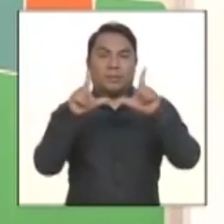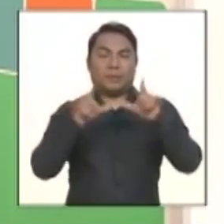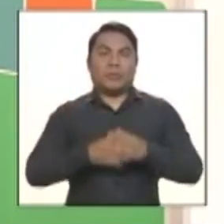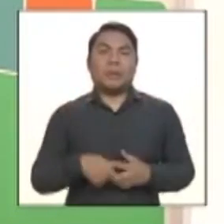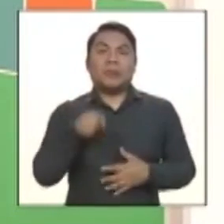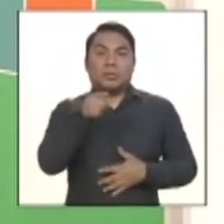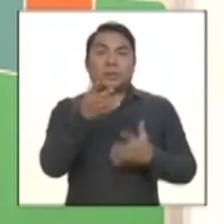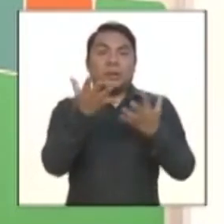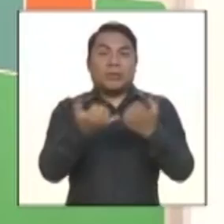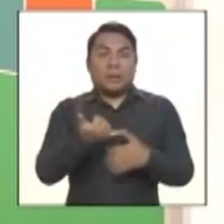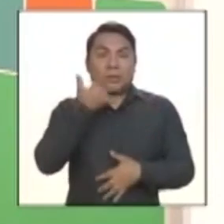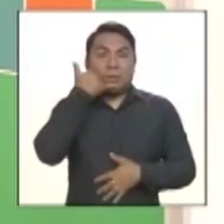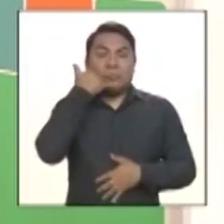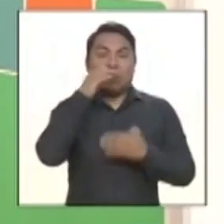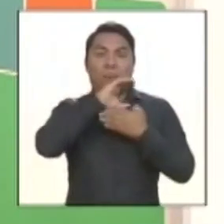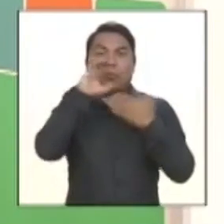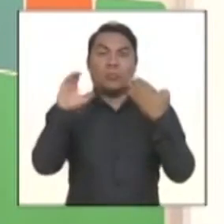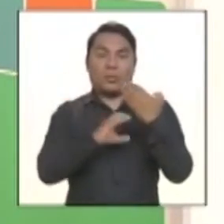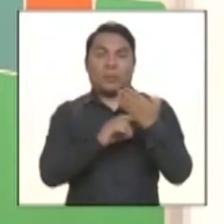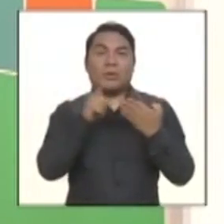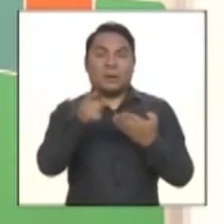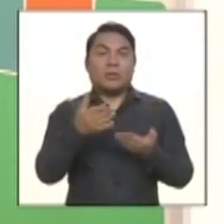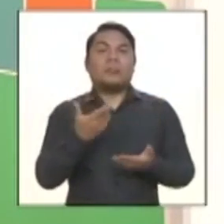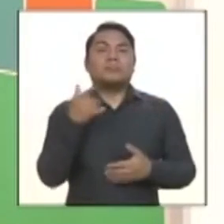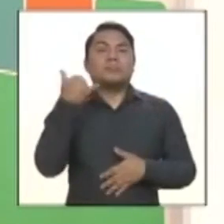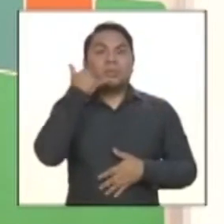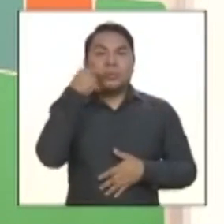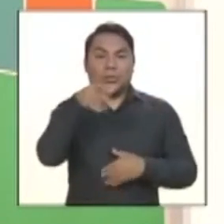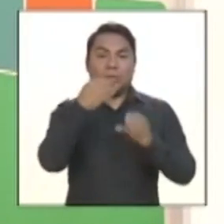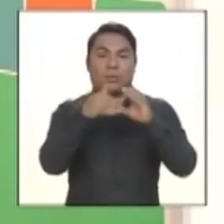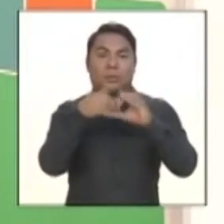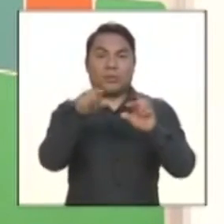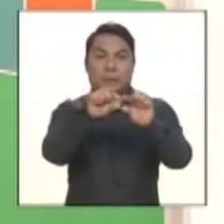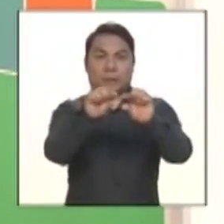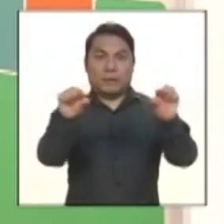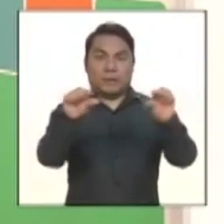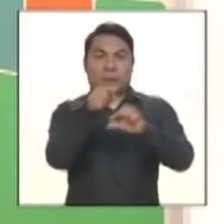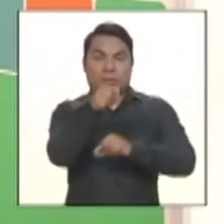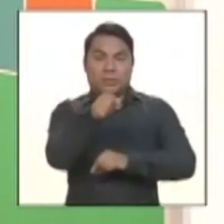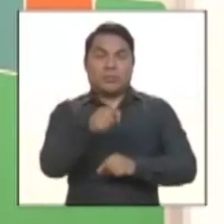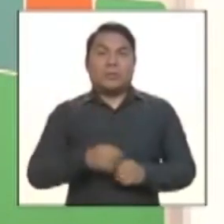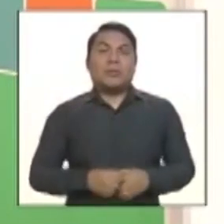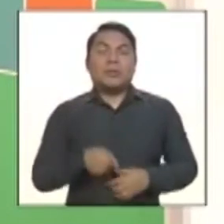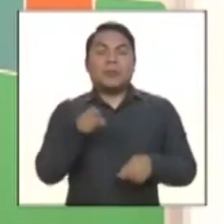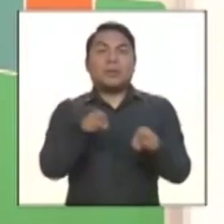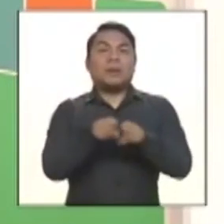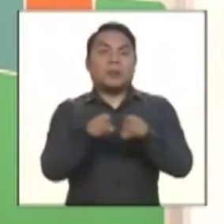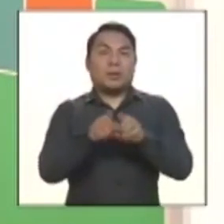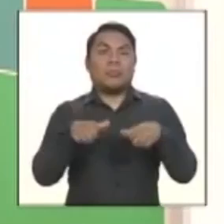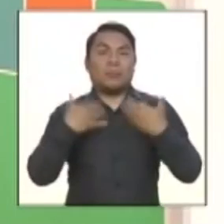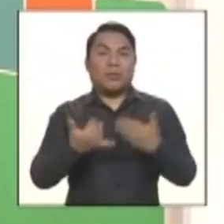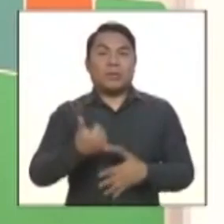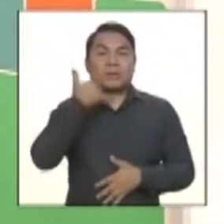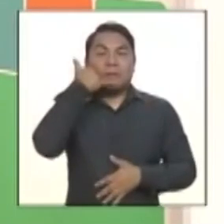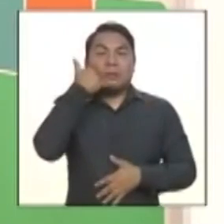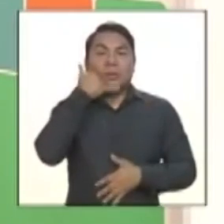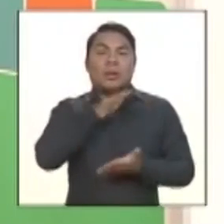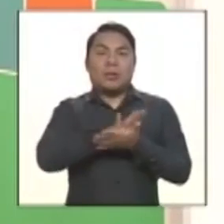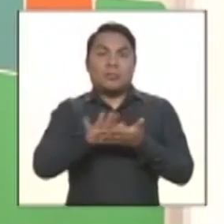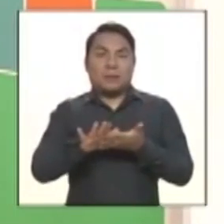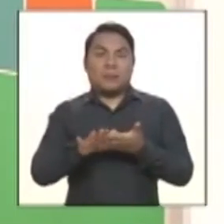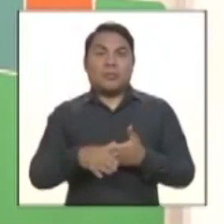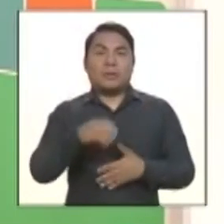Si quieren comunicarse con Conadis, háganlo escribiendo al correo que ya aparece en pantalla, y también pueden llamar a su línea